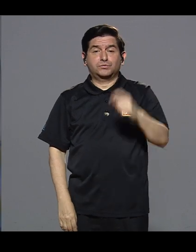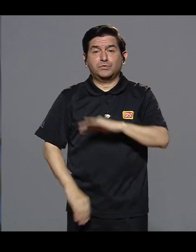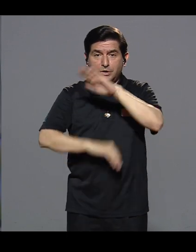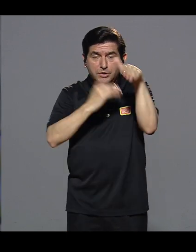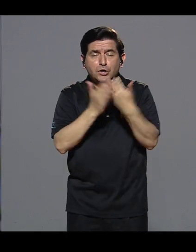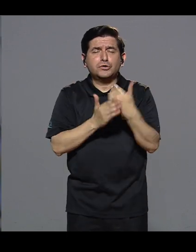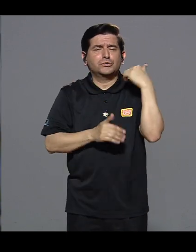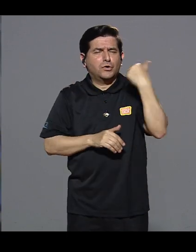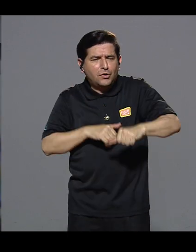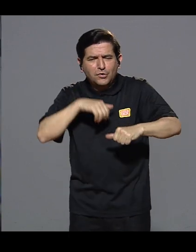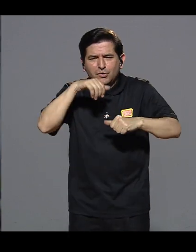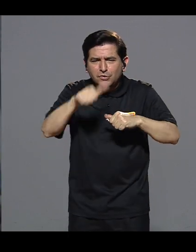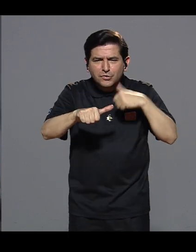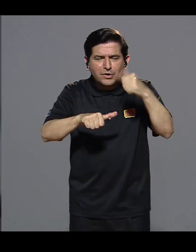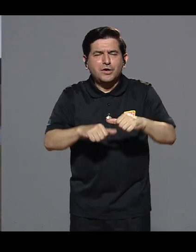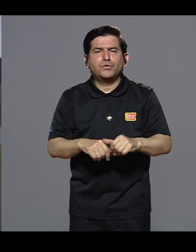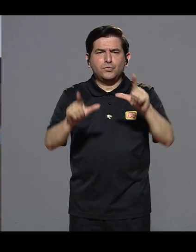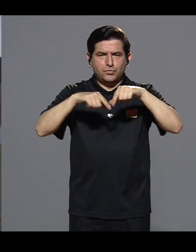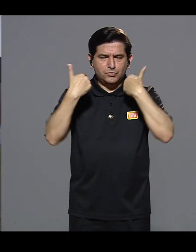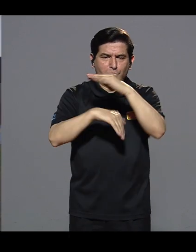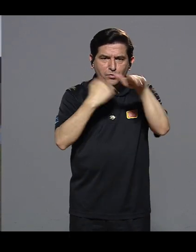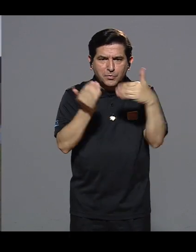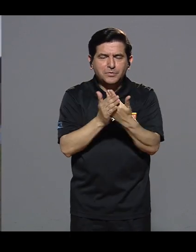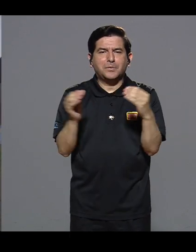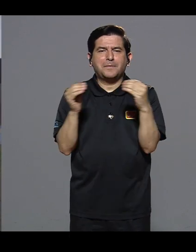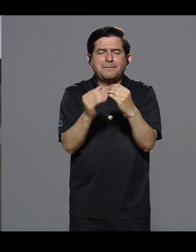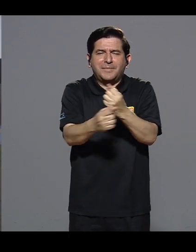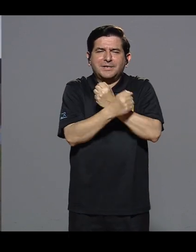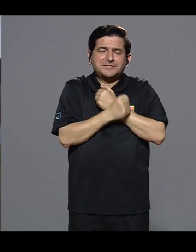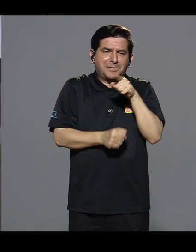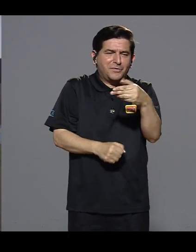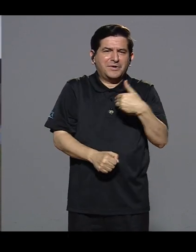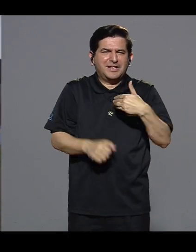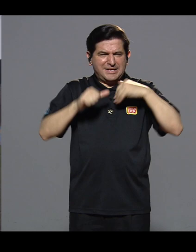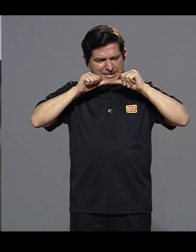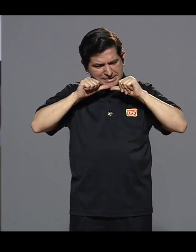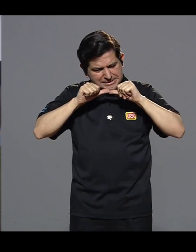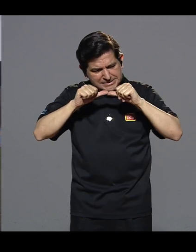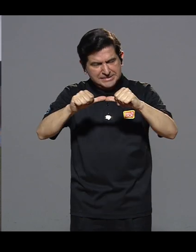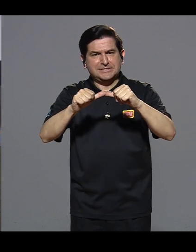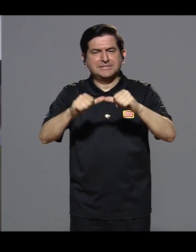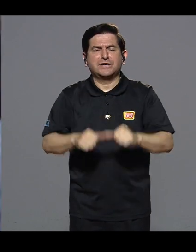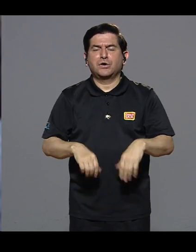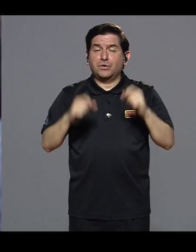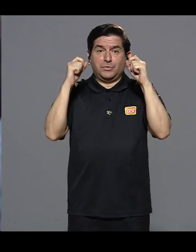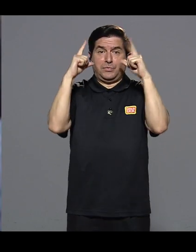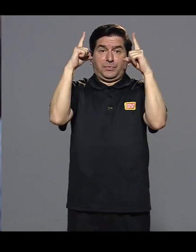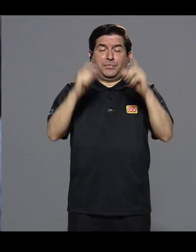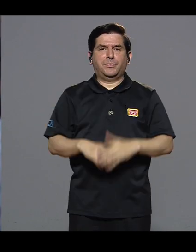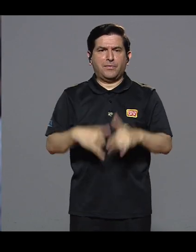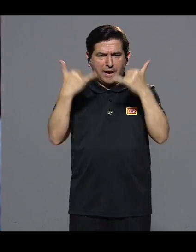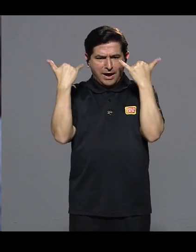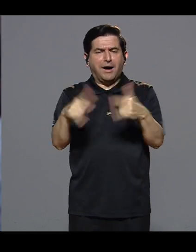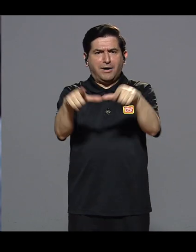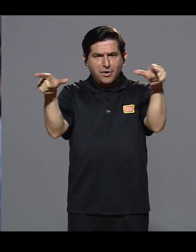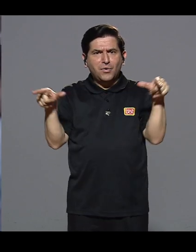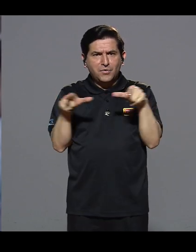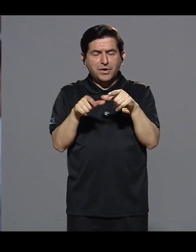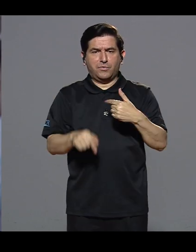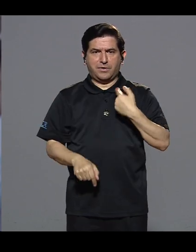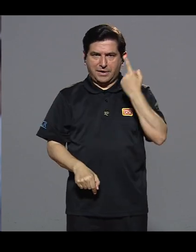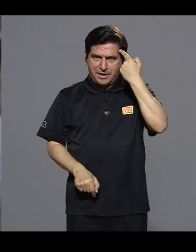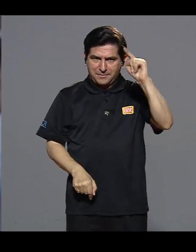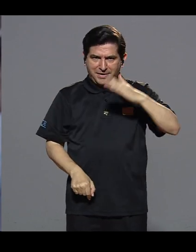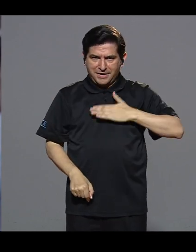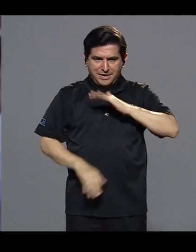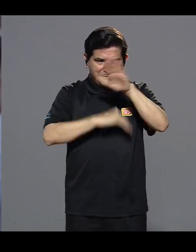Claro, es como un sueño, ver que todo ese esfuerzo de conjunto de todos, más el amor que él tuvo por seguir, fue increíble